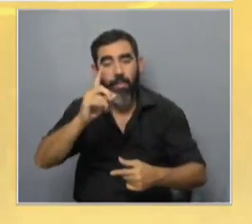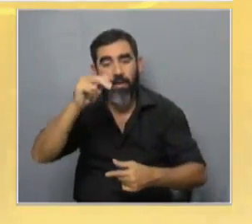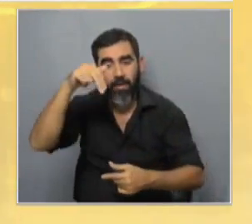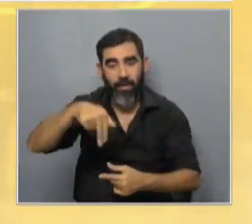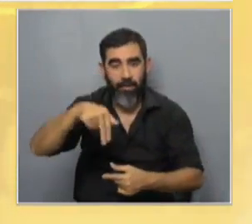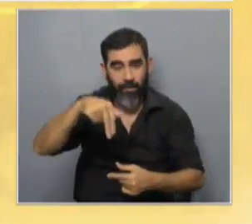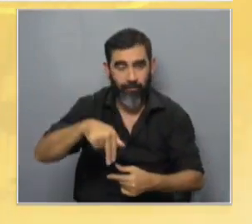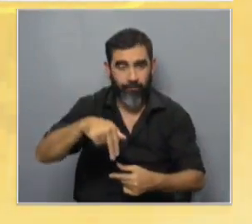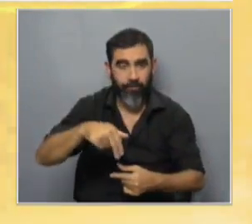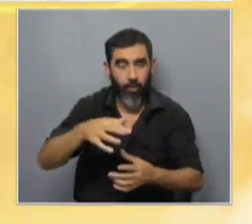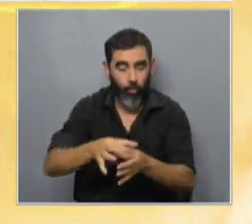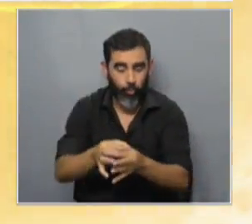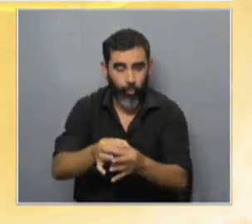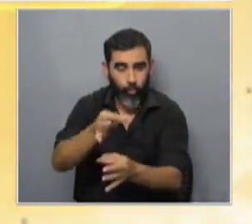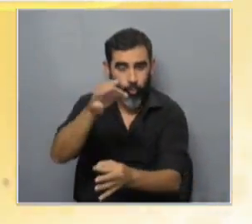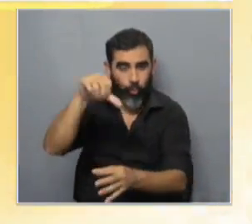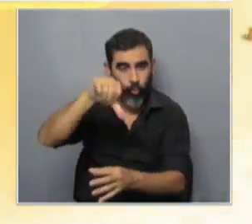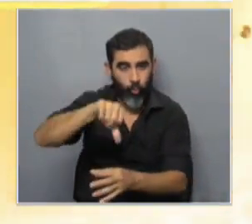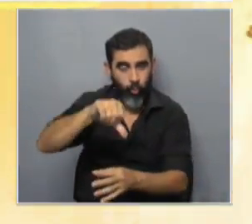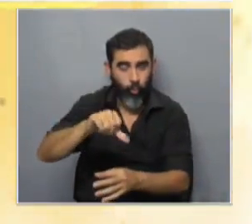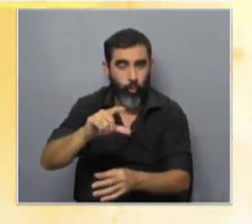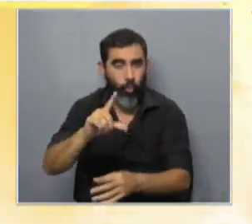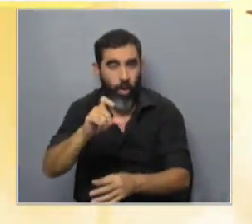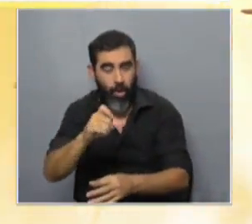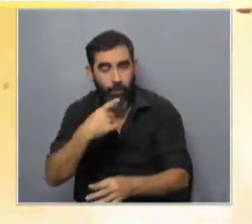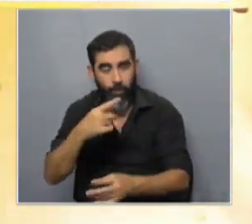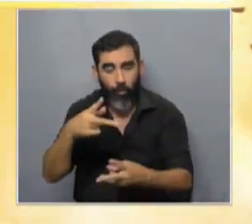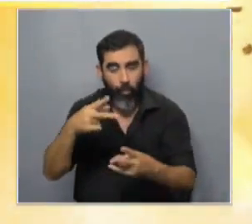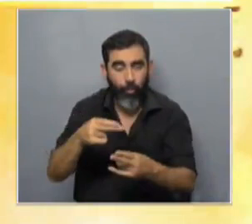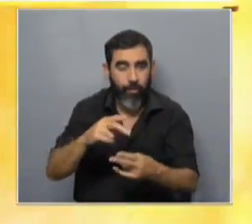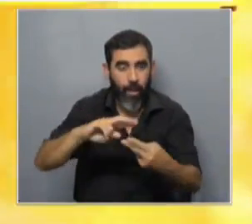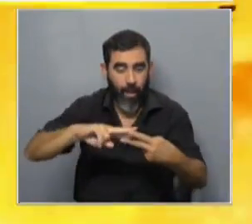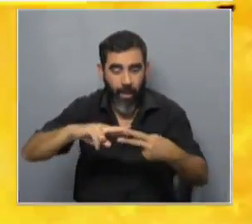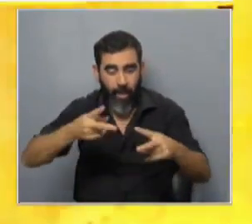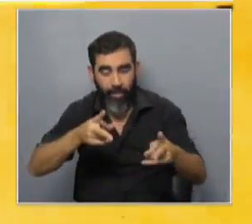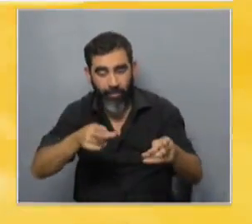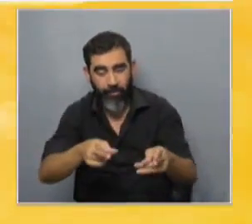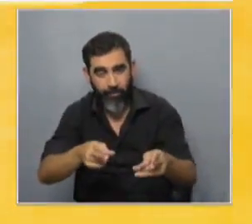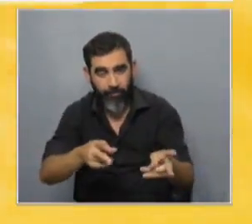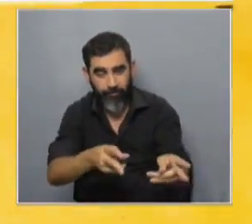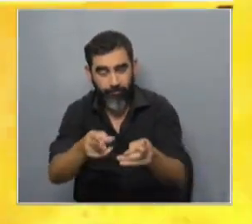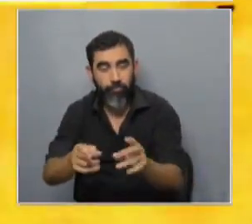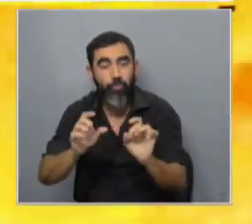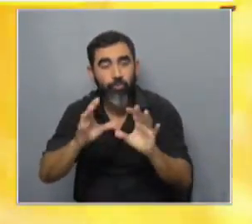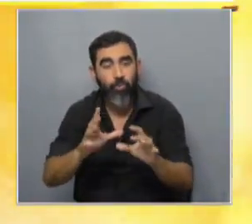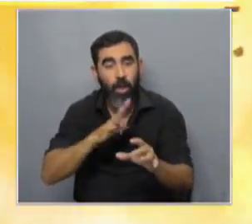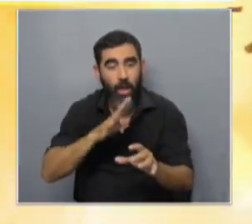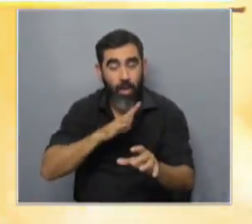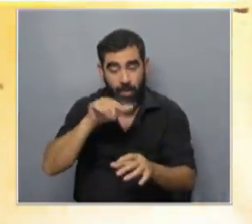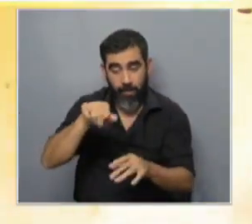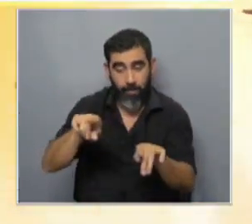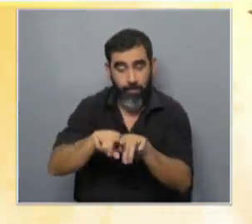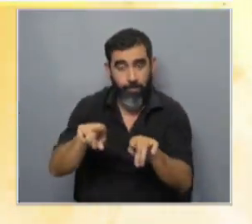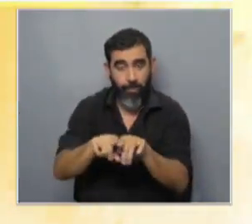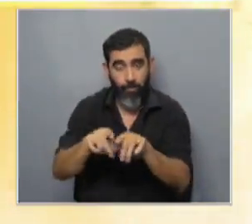vitro, es decir, en un tubo de ensayo, en solución. Si tú quieres cortar un trozo de ADN con una secuencia determinada, solamente tienes que ponerle esas